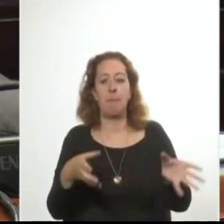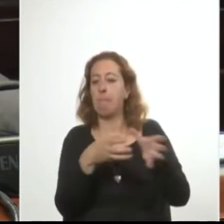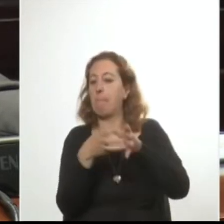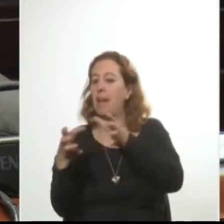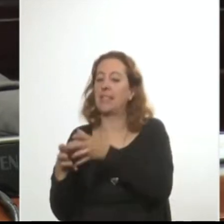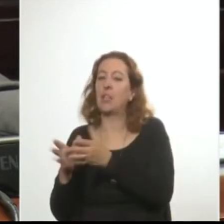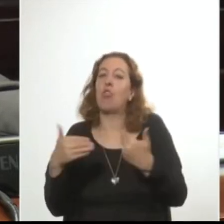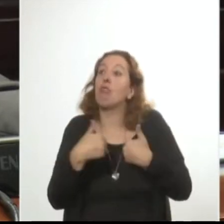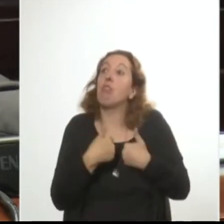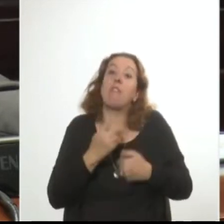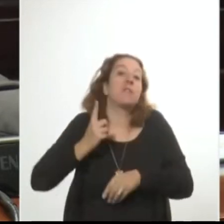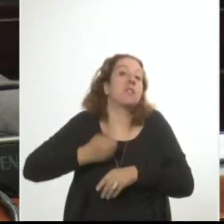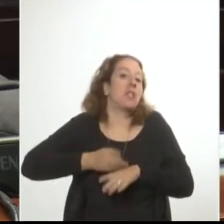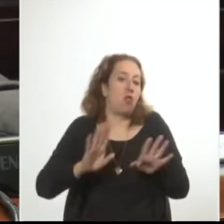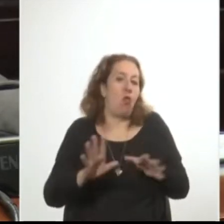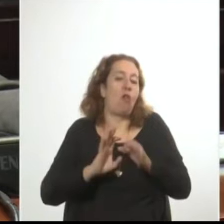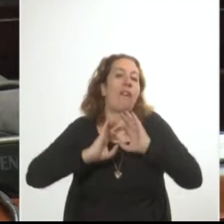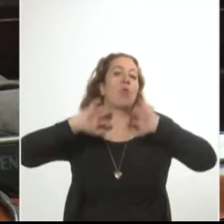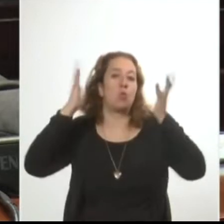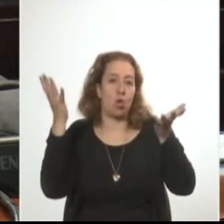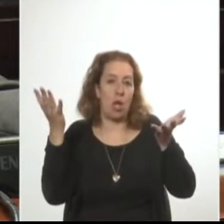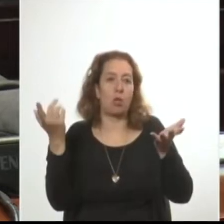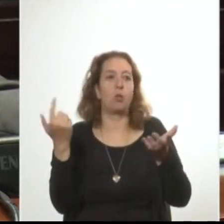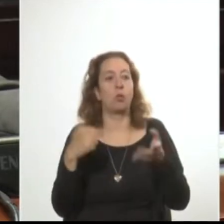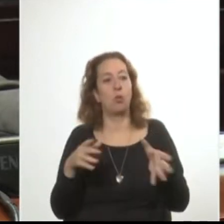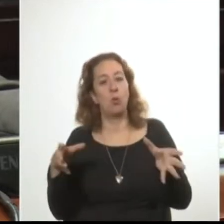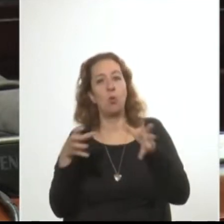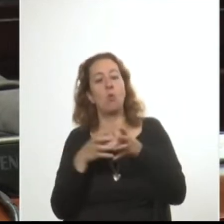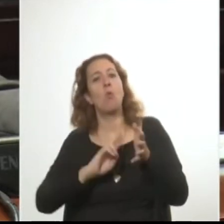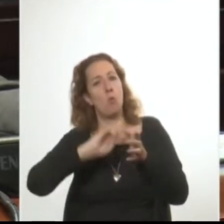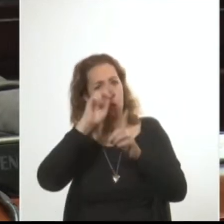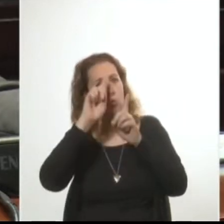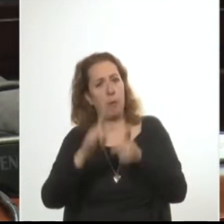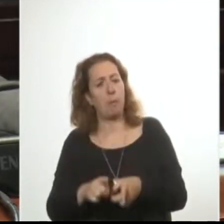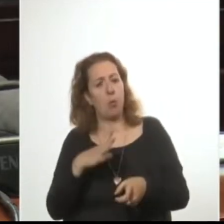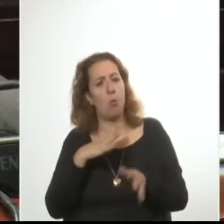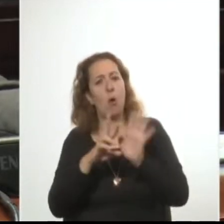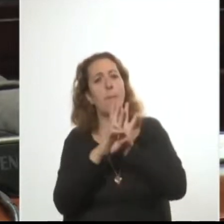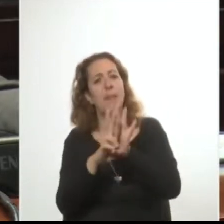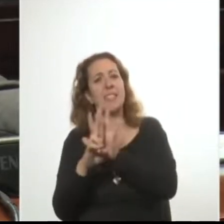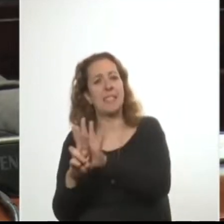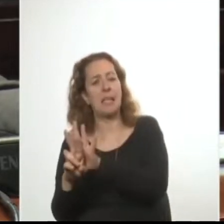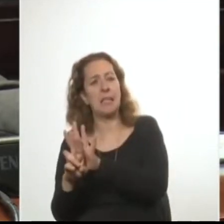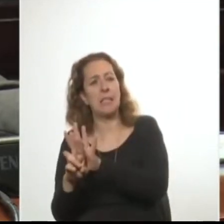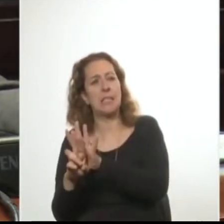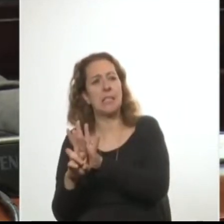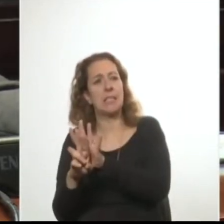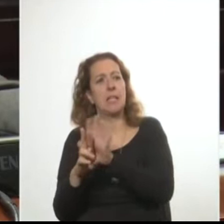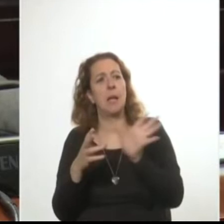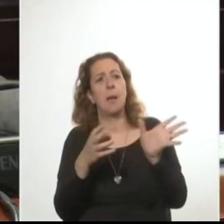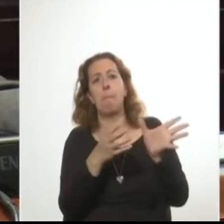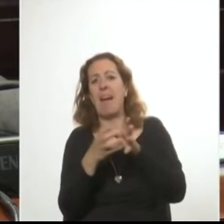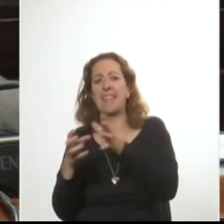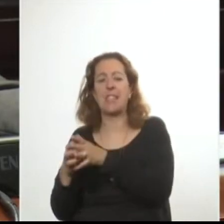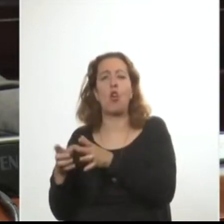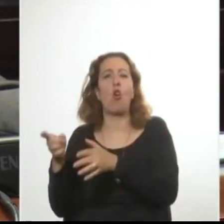como revolucionarios, y donde la delegación uruguaya contó, entre otros, con representantes de nuestros partidos